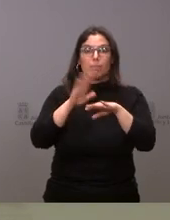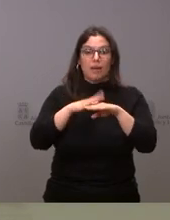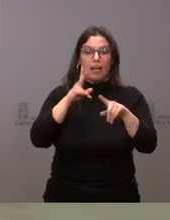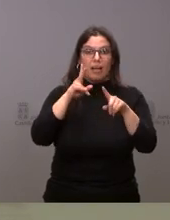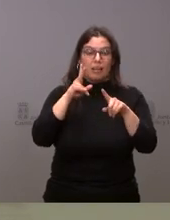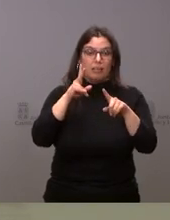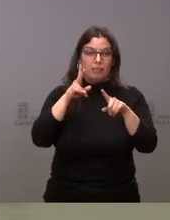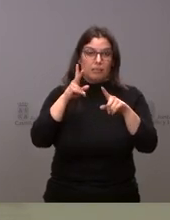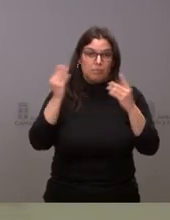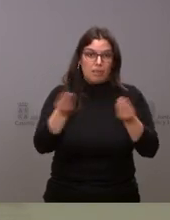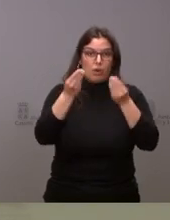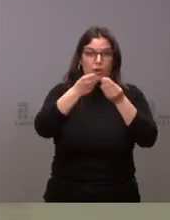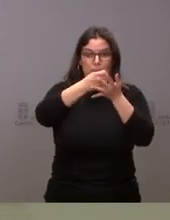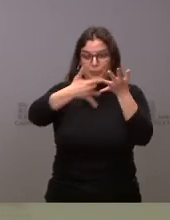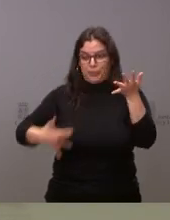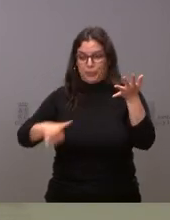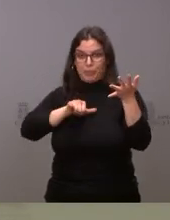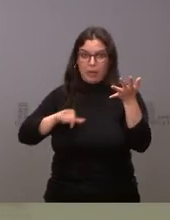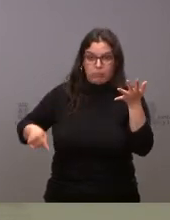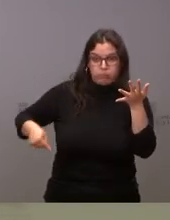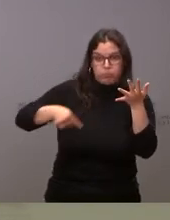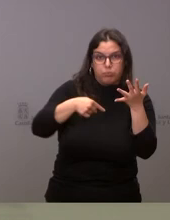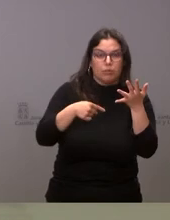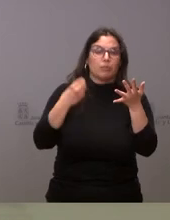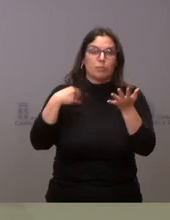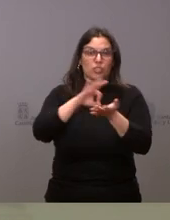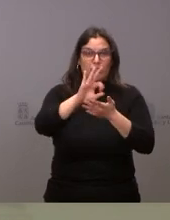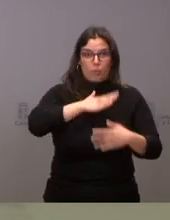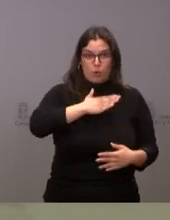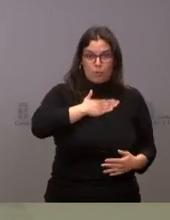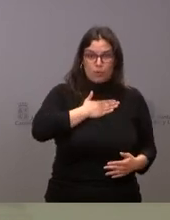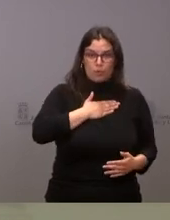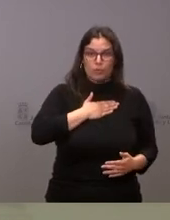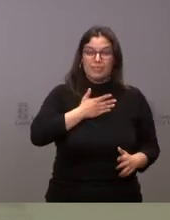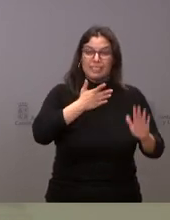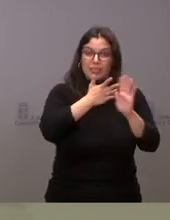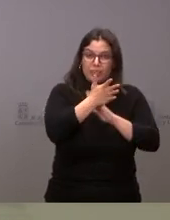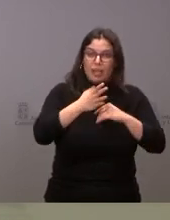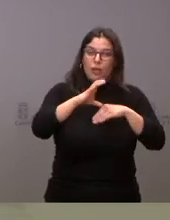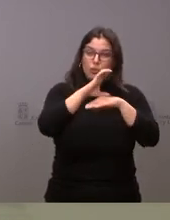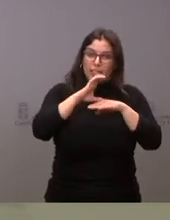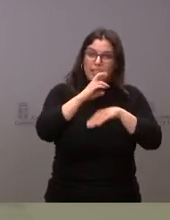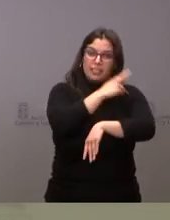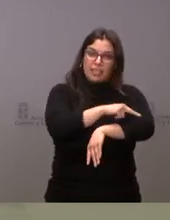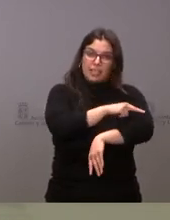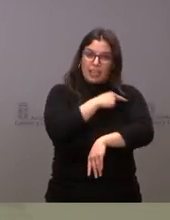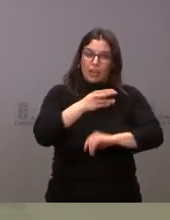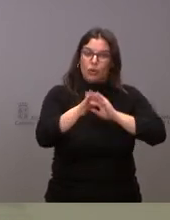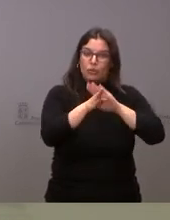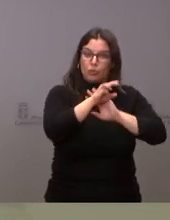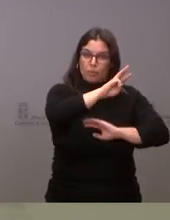espera basado en las plenadas o sea en los servicios propios ¿se puede deducir que la Consejería de Sanidad va a seguir siendo del PP?